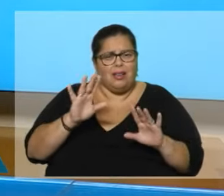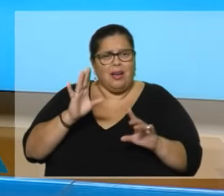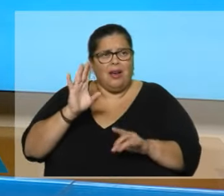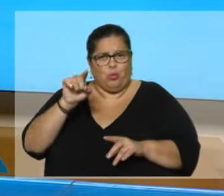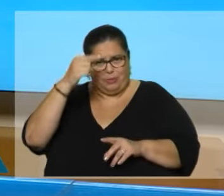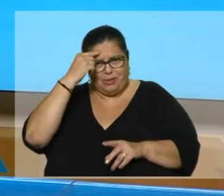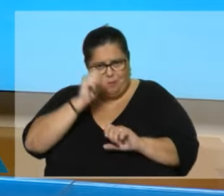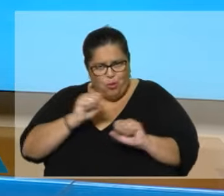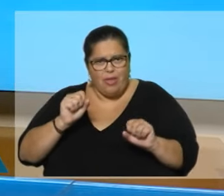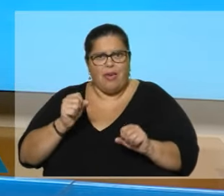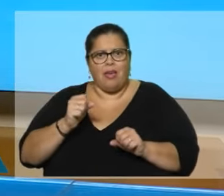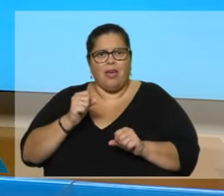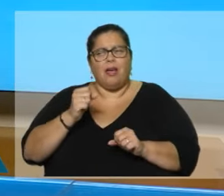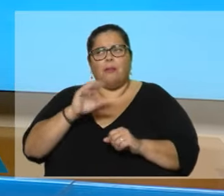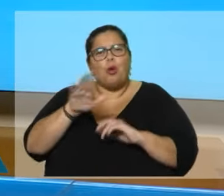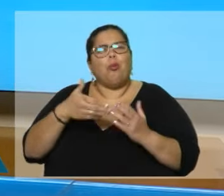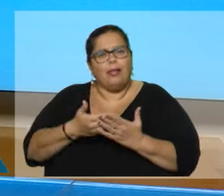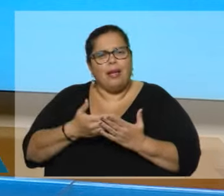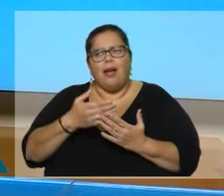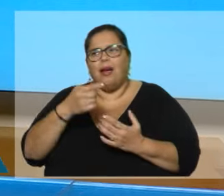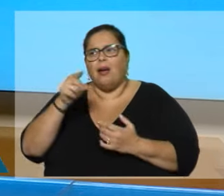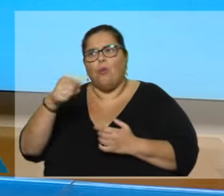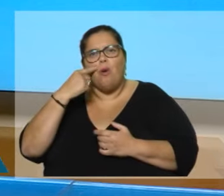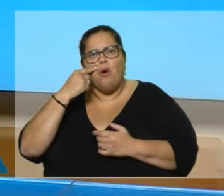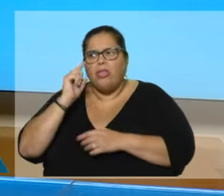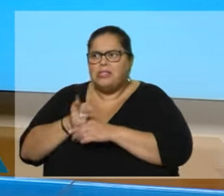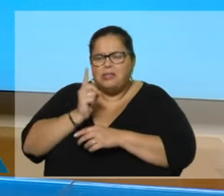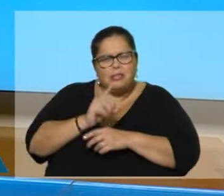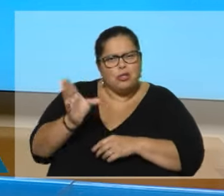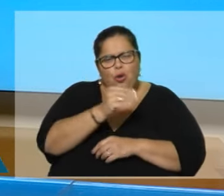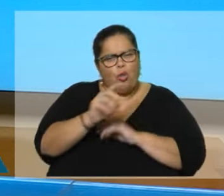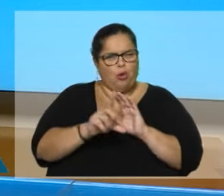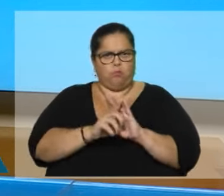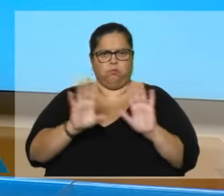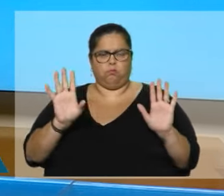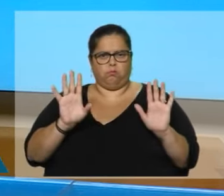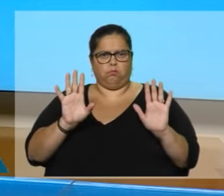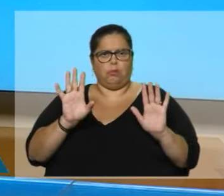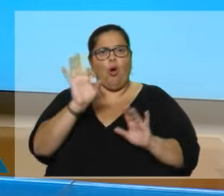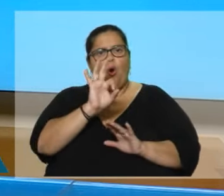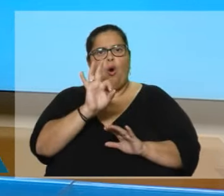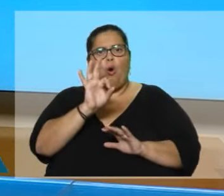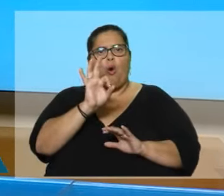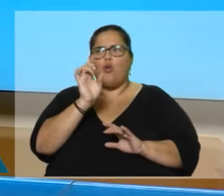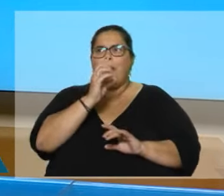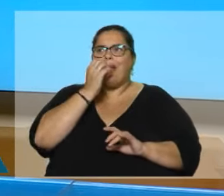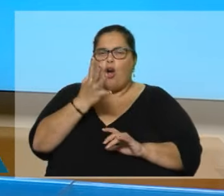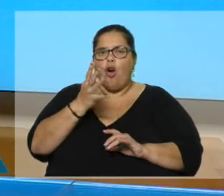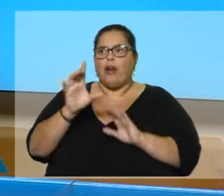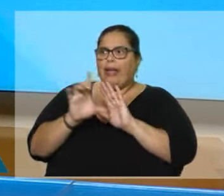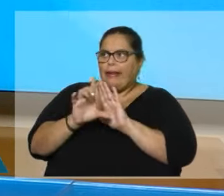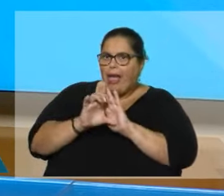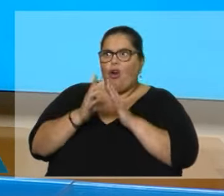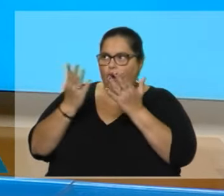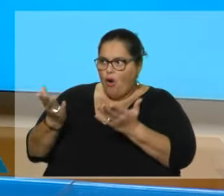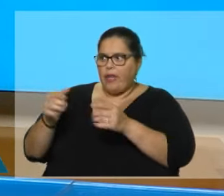proyectos que me van a poner arriba de la mesa para que yo tome una decisión. A veces no es mejor, digo, que haya nuestros legisladores, los técnicos